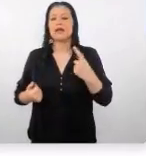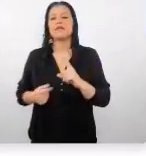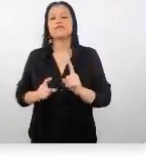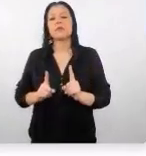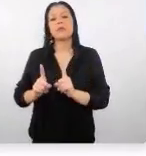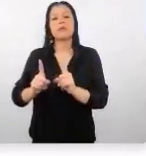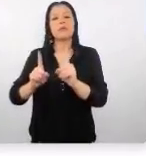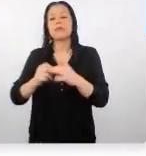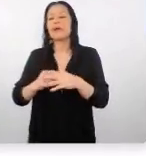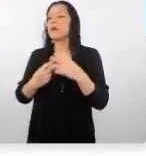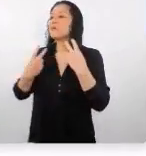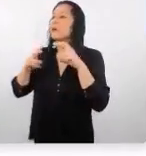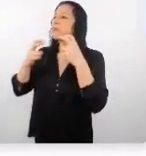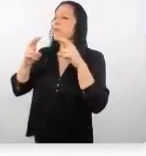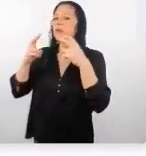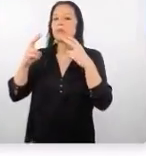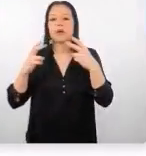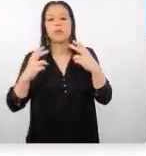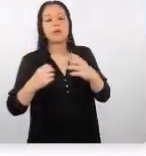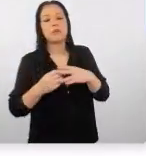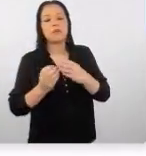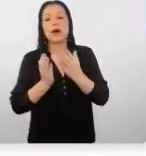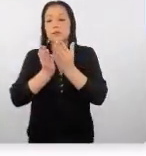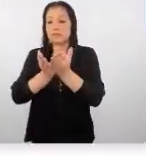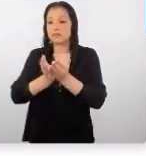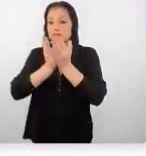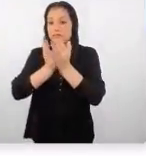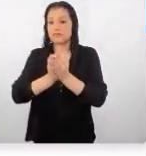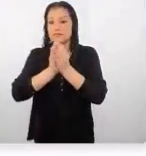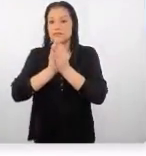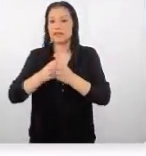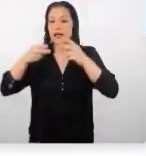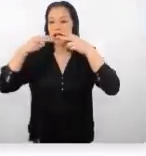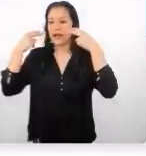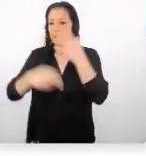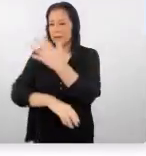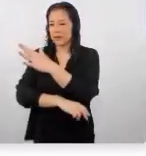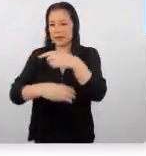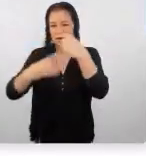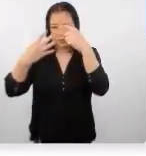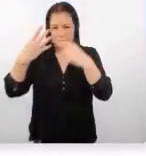senderismo, paseos, de repente cruceros en el Amazonas, entre otros.